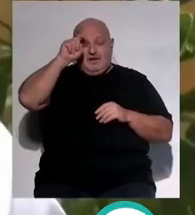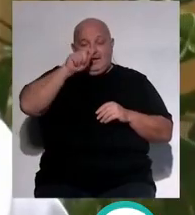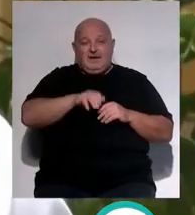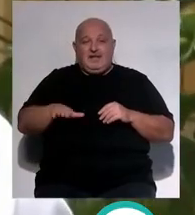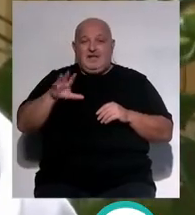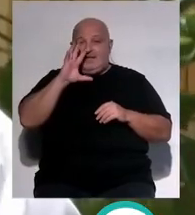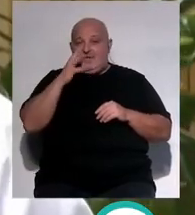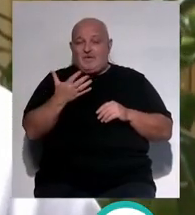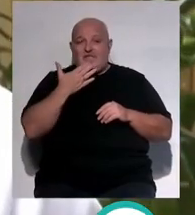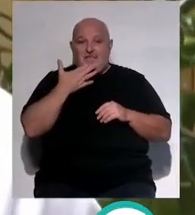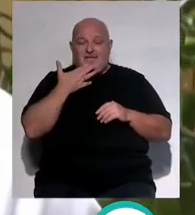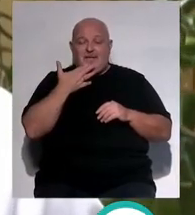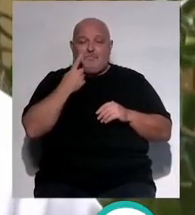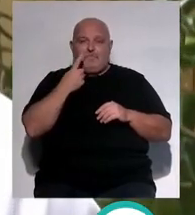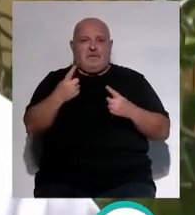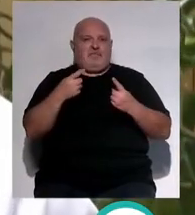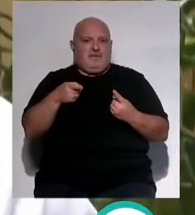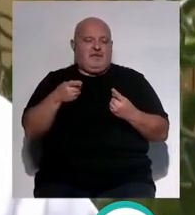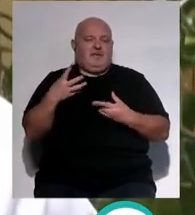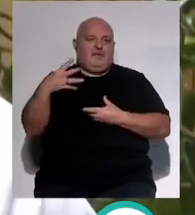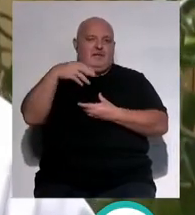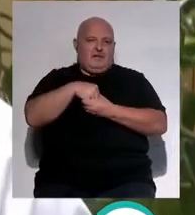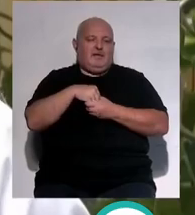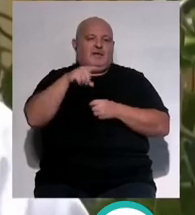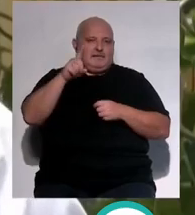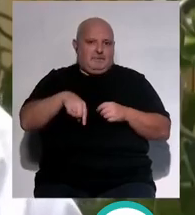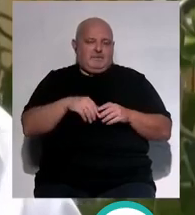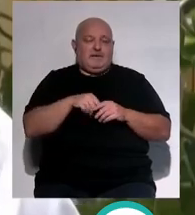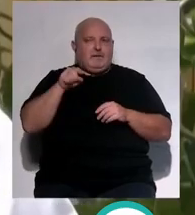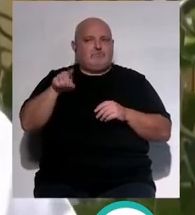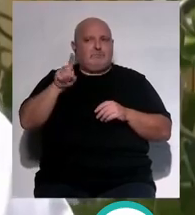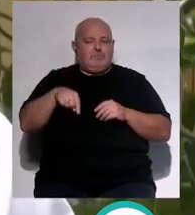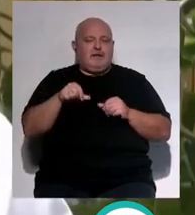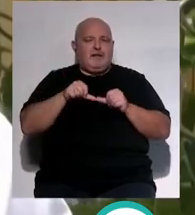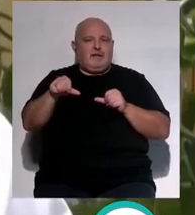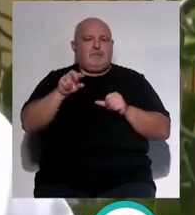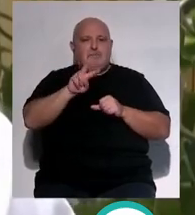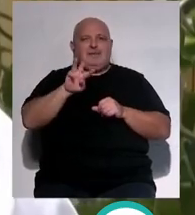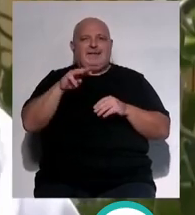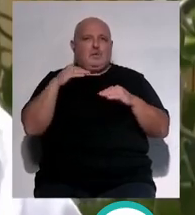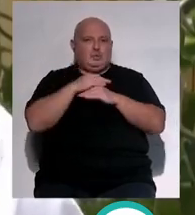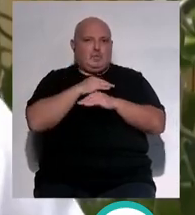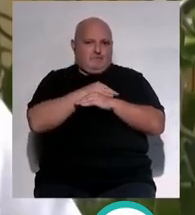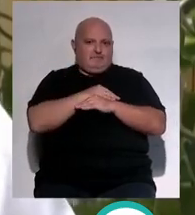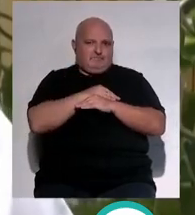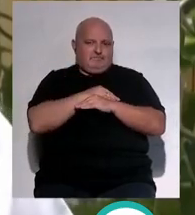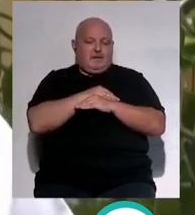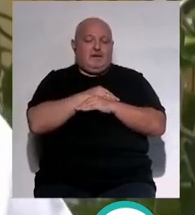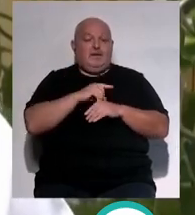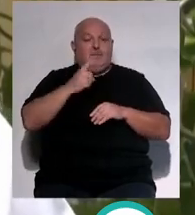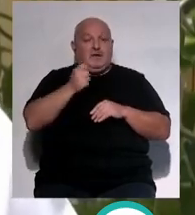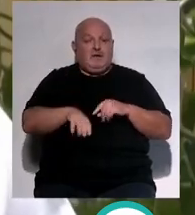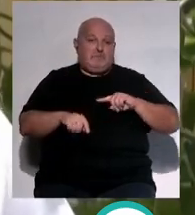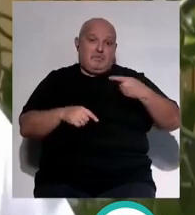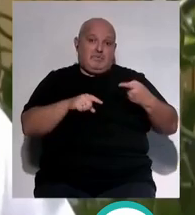niños de menores de 5 años es el primer año que se les incluye en la campaña de vacunación a ellos se les va a vacunar a partir del 23 de octubre como los niños son los